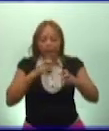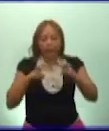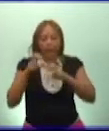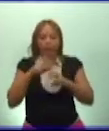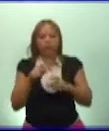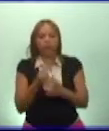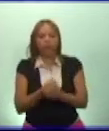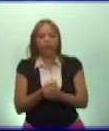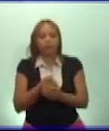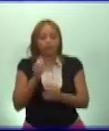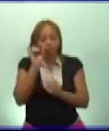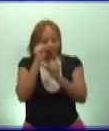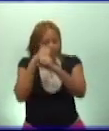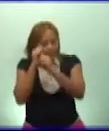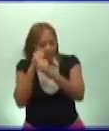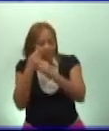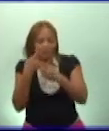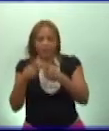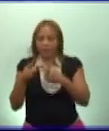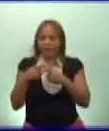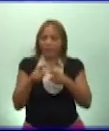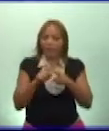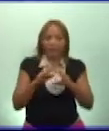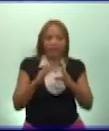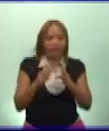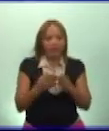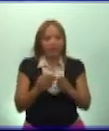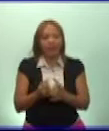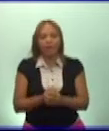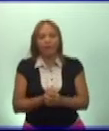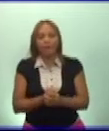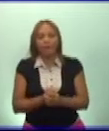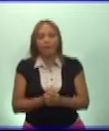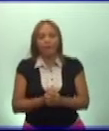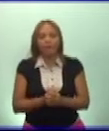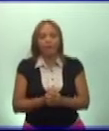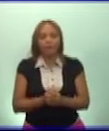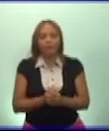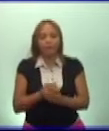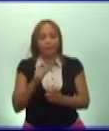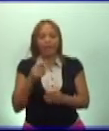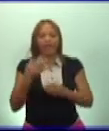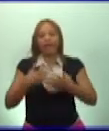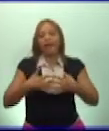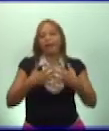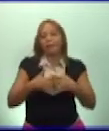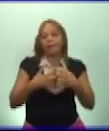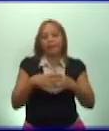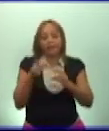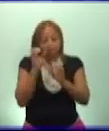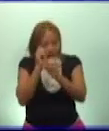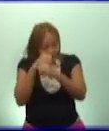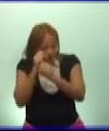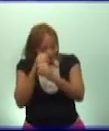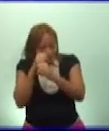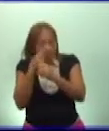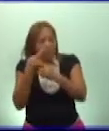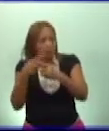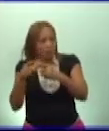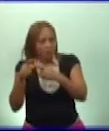ellas el Instituto de Ingeniería Genética y Biotecnología, además